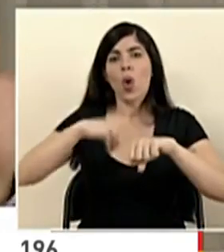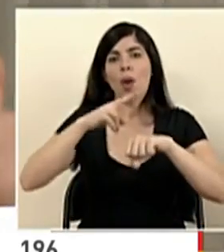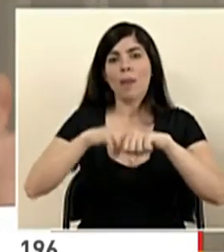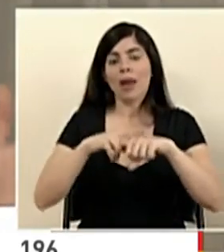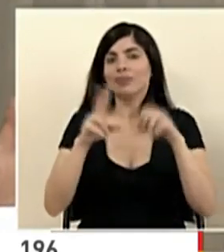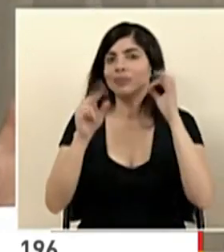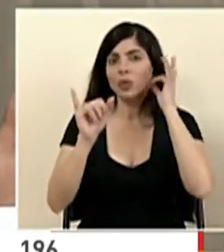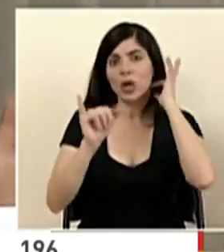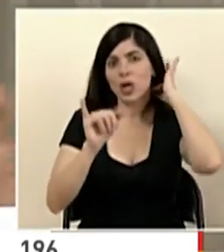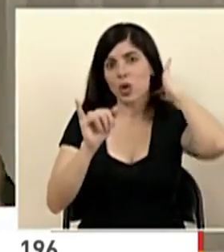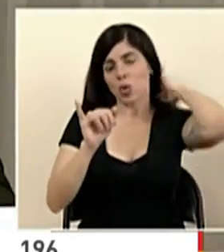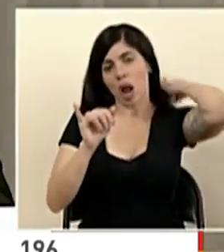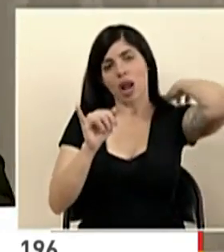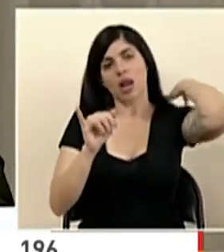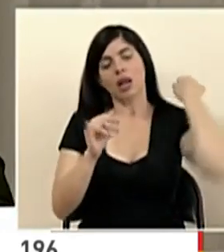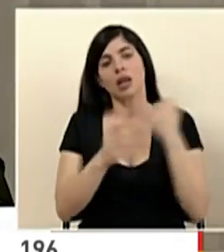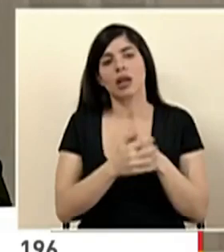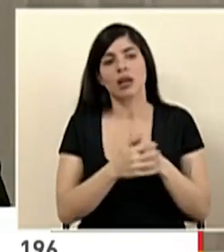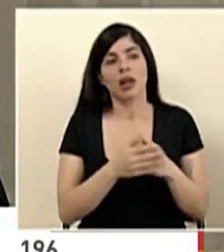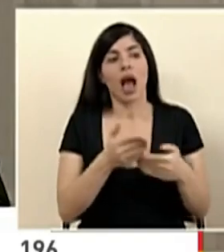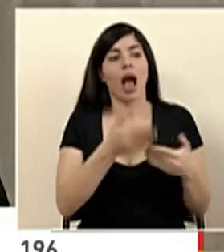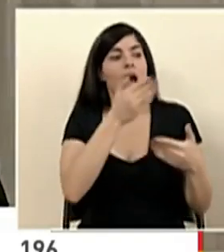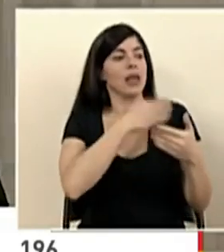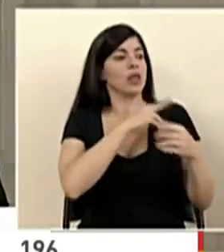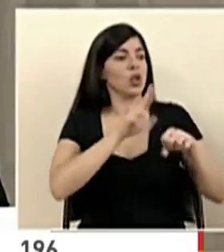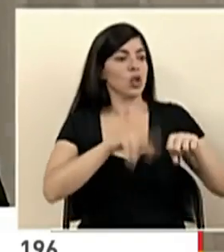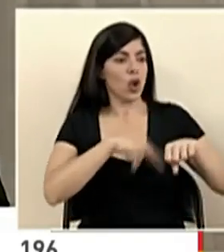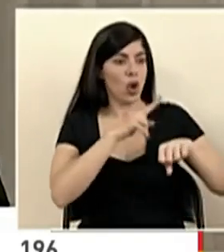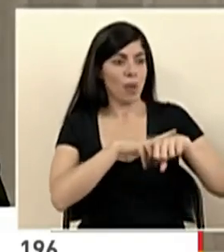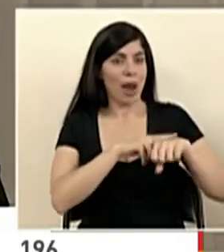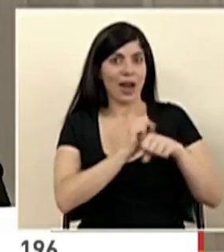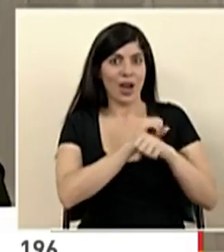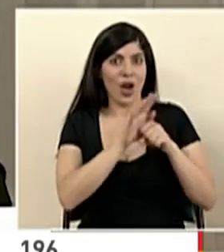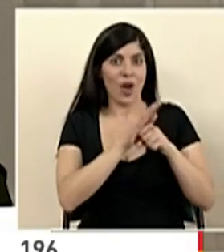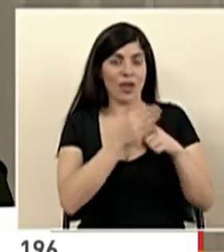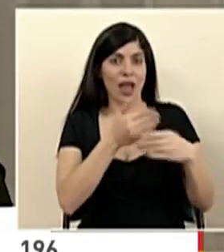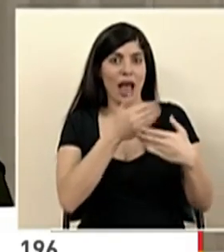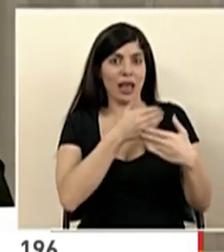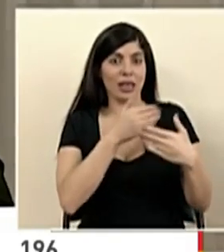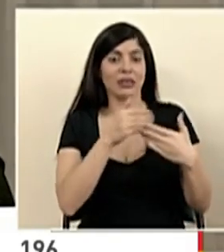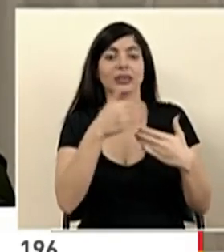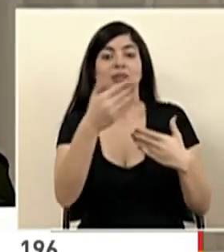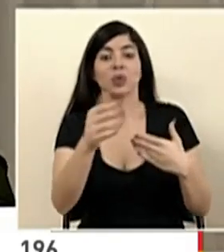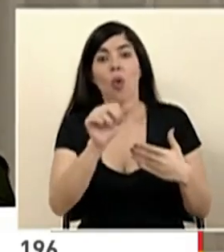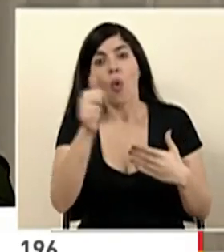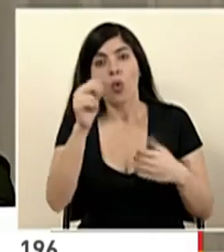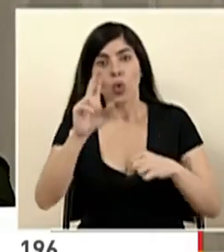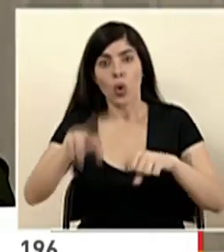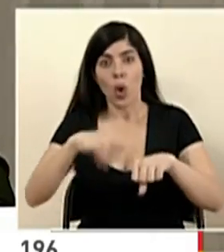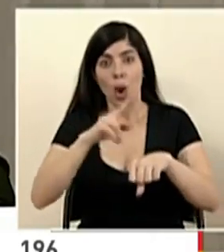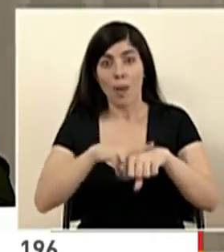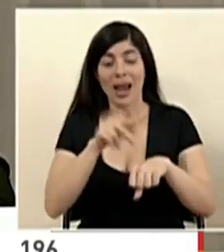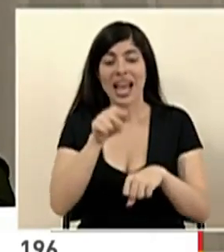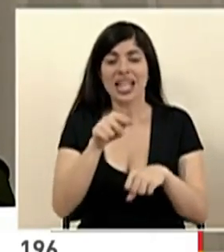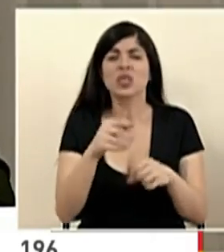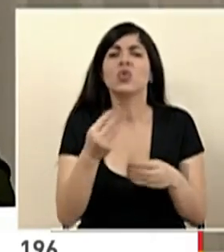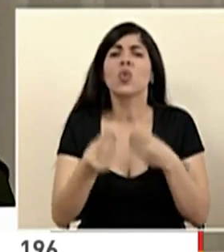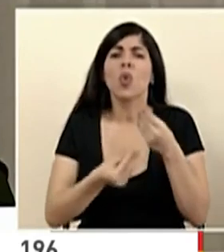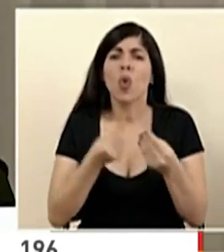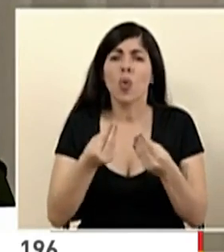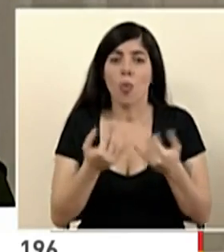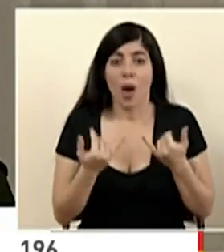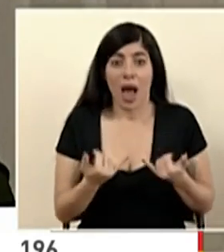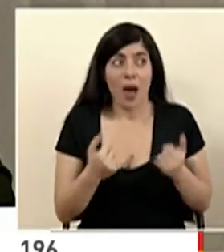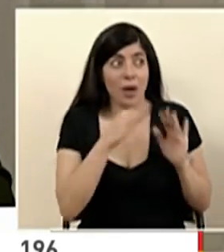no será igual a la forma en que había una normalidad antes del COVID, pero para poder llegar ahí tenemos que seguir hoy con las